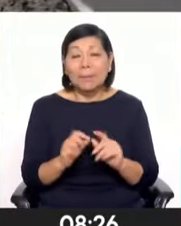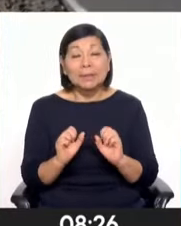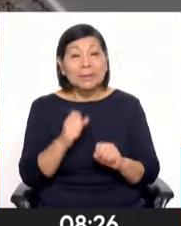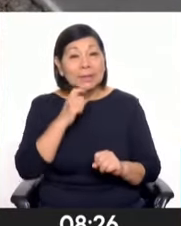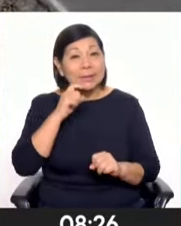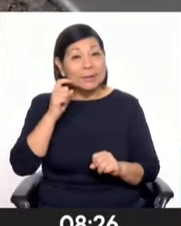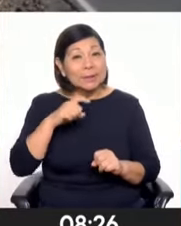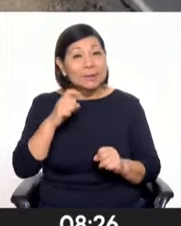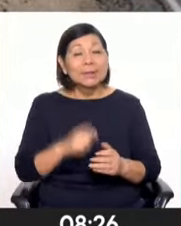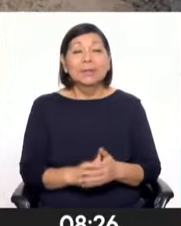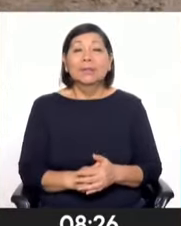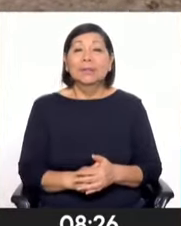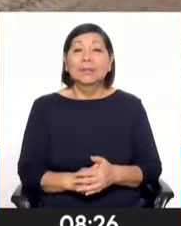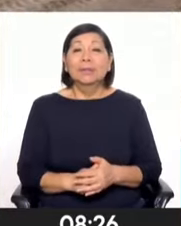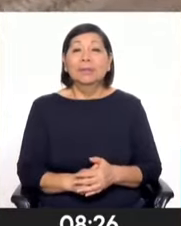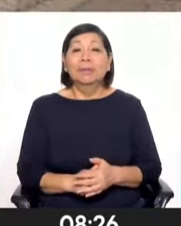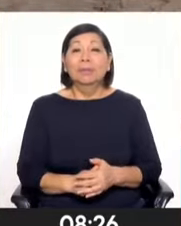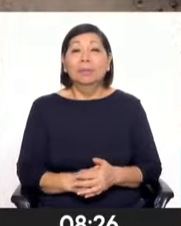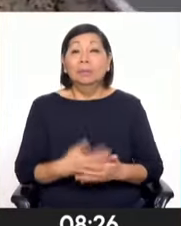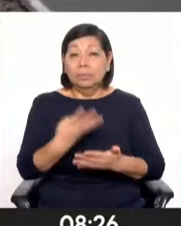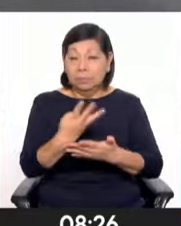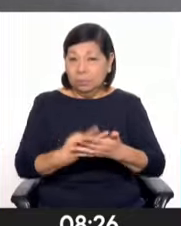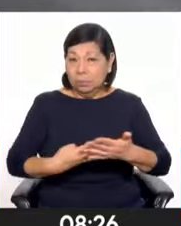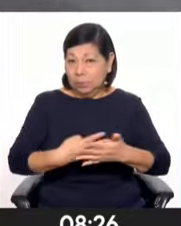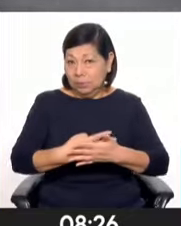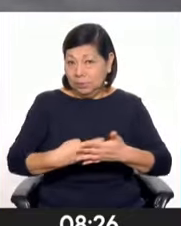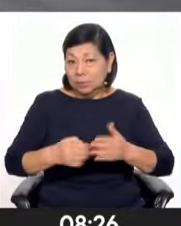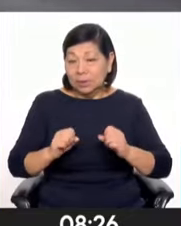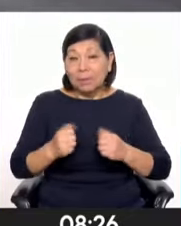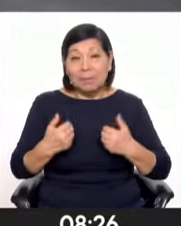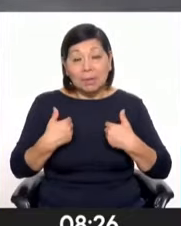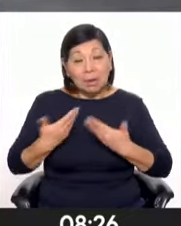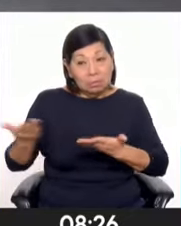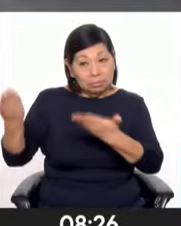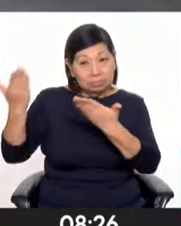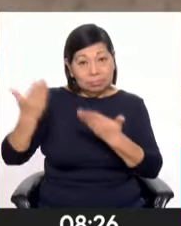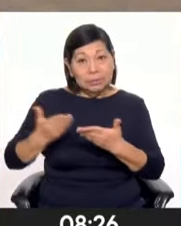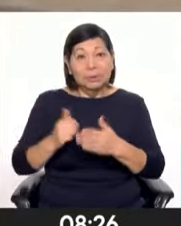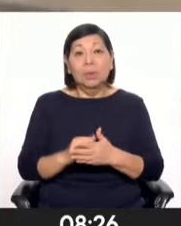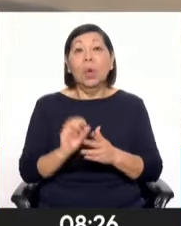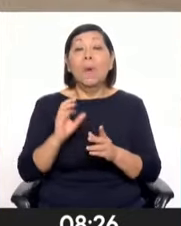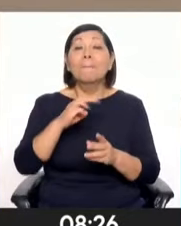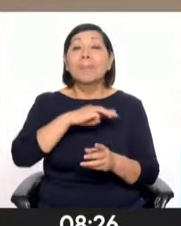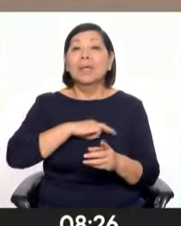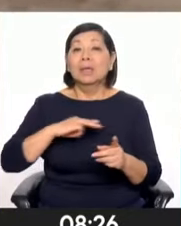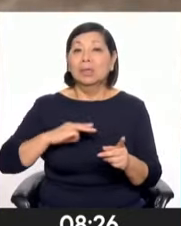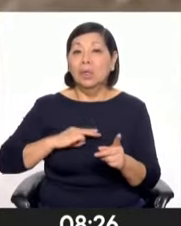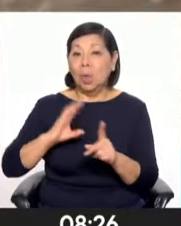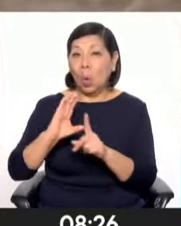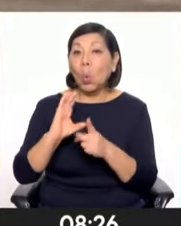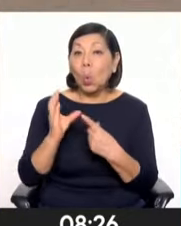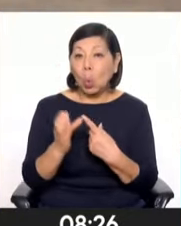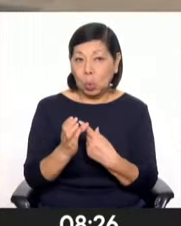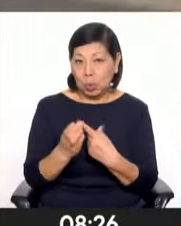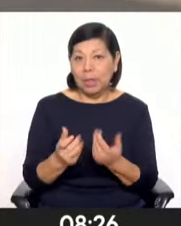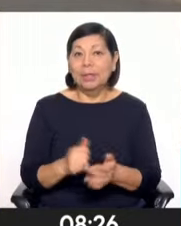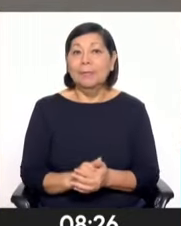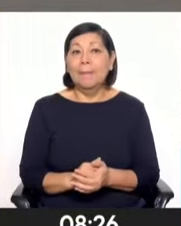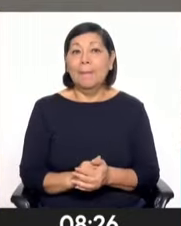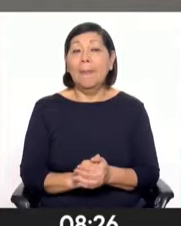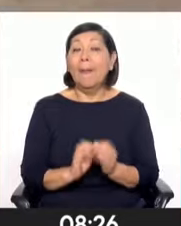necesito los cuadrantes poligonales que me tiene que entregar cultura para yo poder,